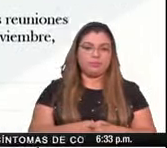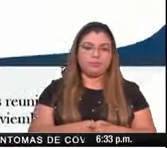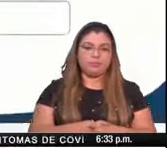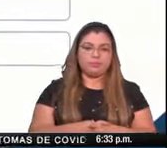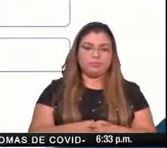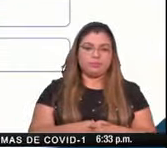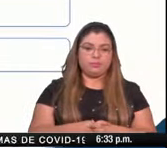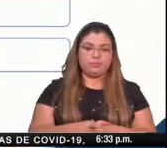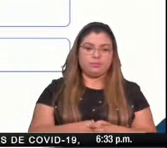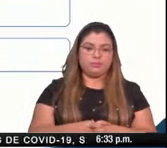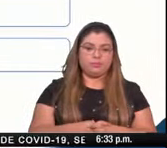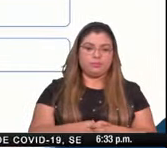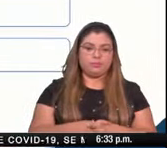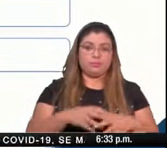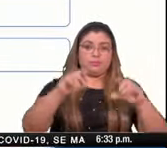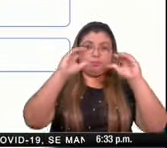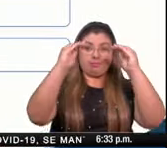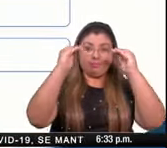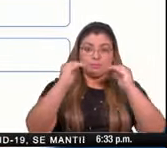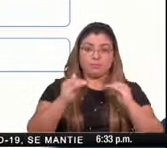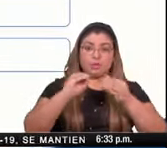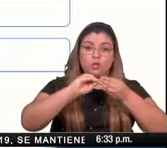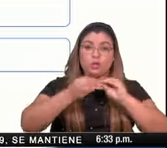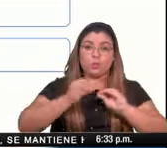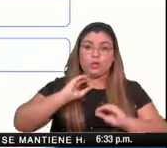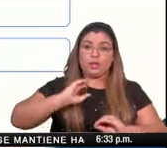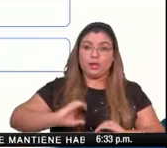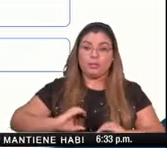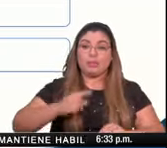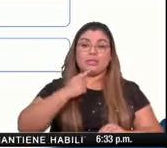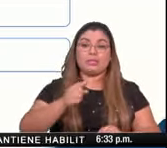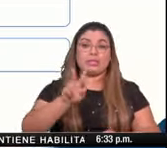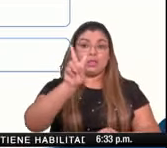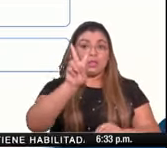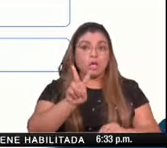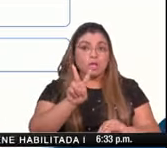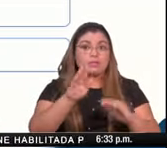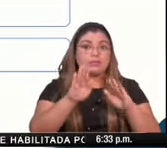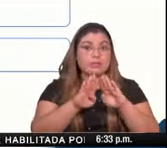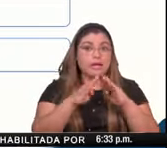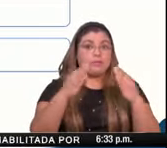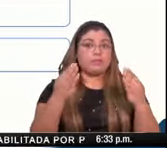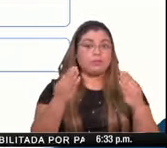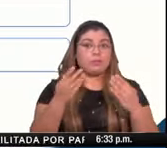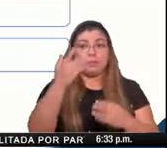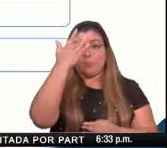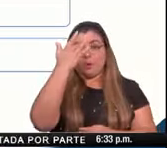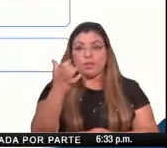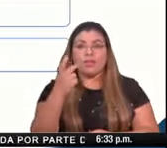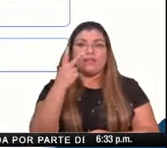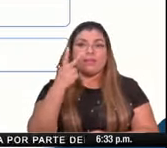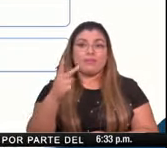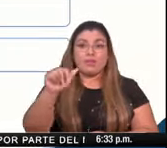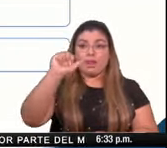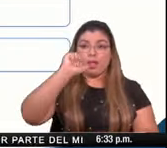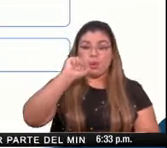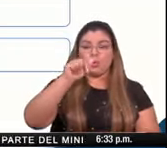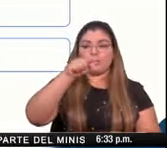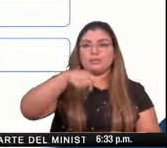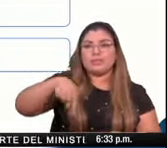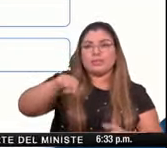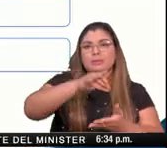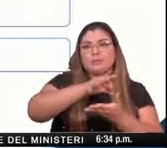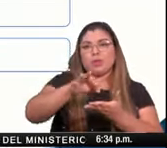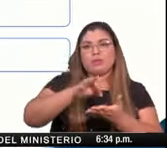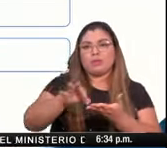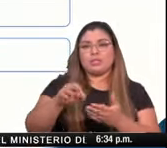ellos tienen dos indicadores para la apertura que están en el límite ya que Veraguas es una provincia